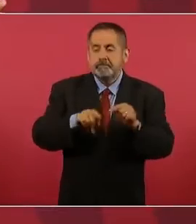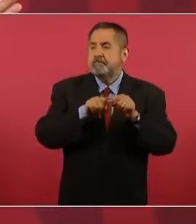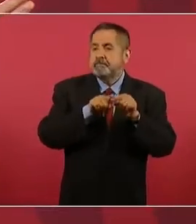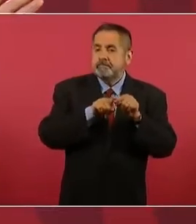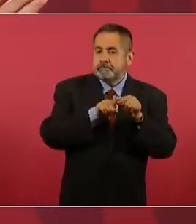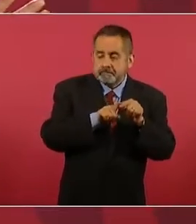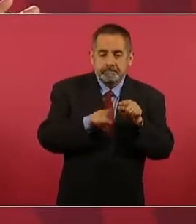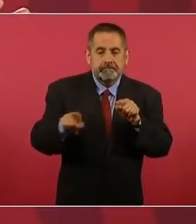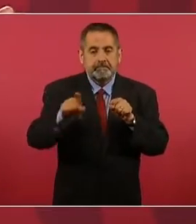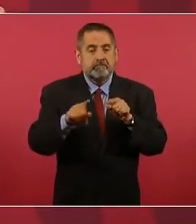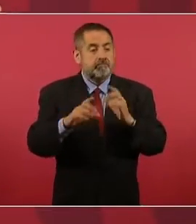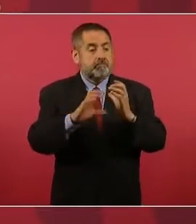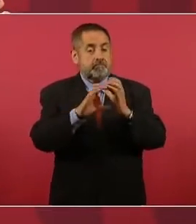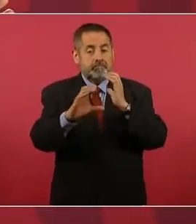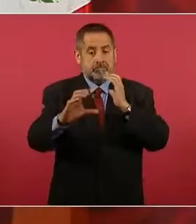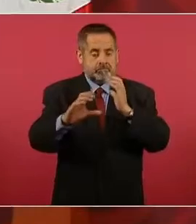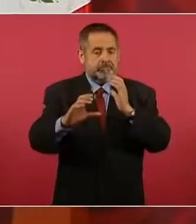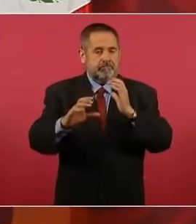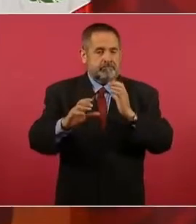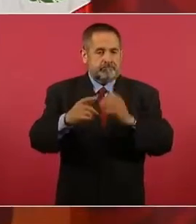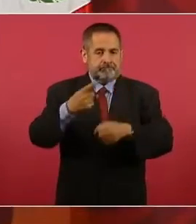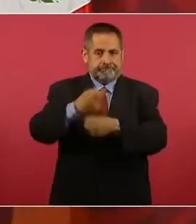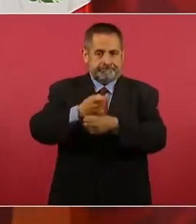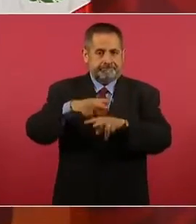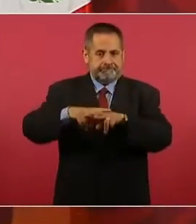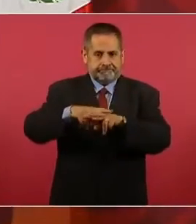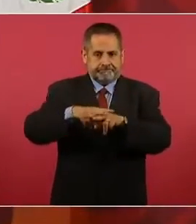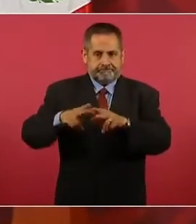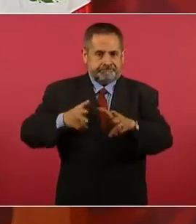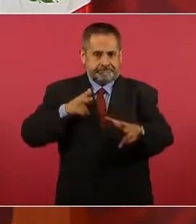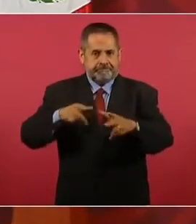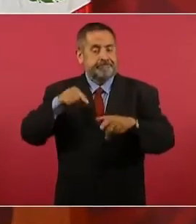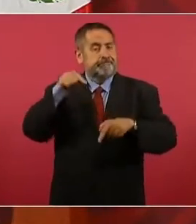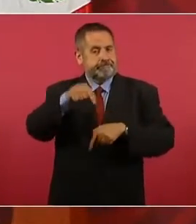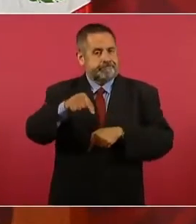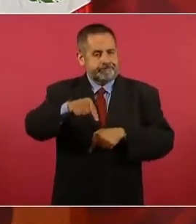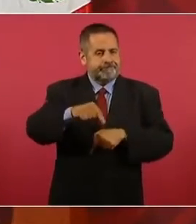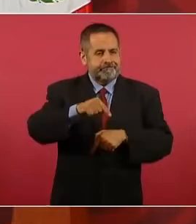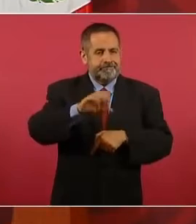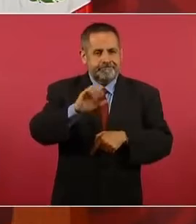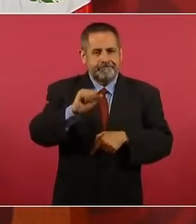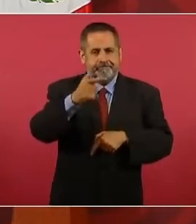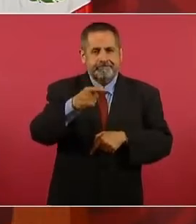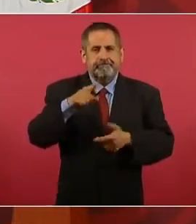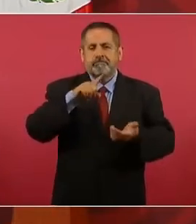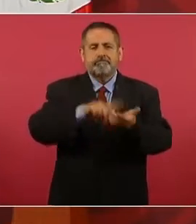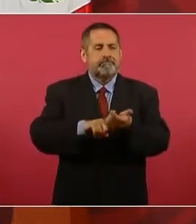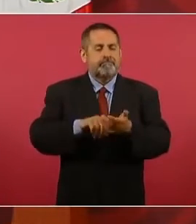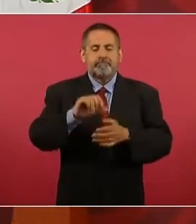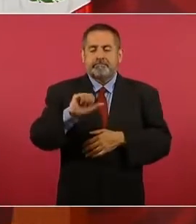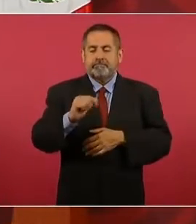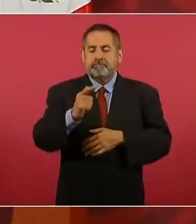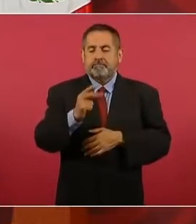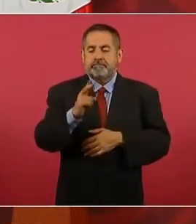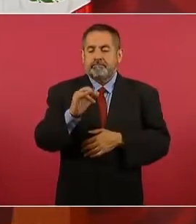principal del inicio de la campaña de Salinas ahí va Aguilar Camín